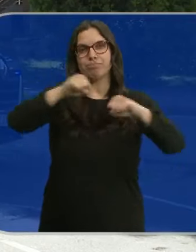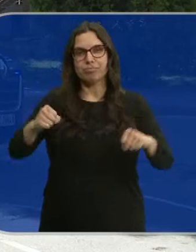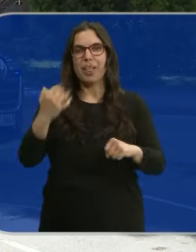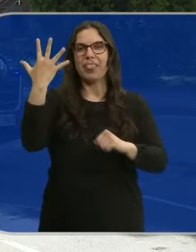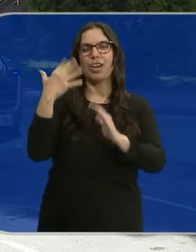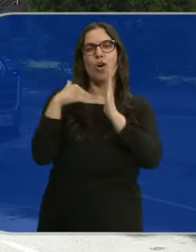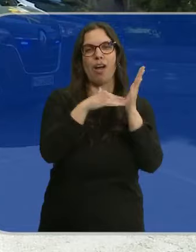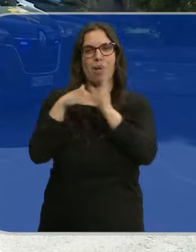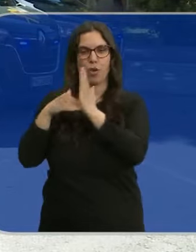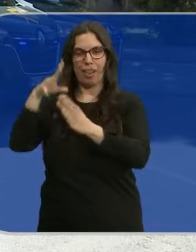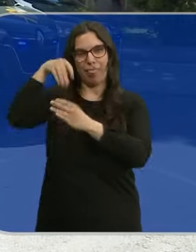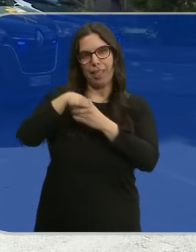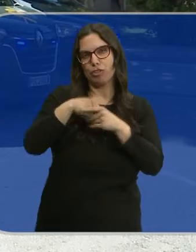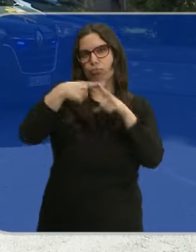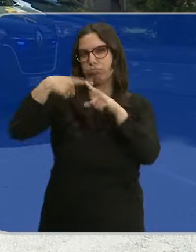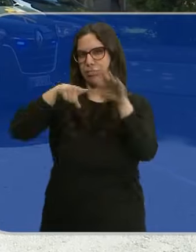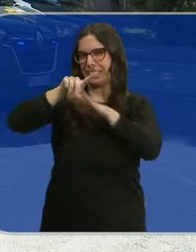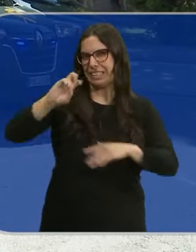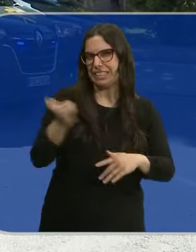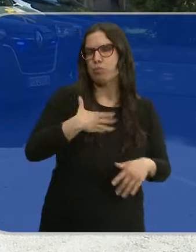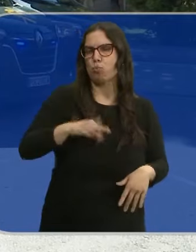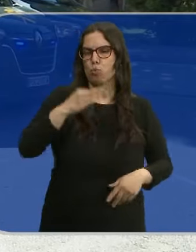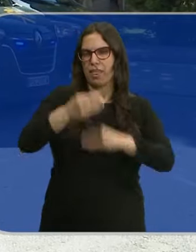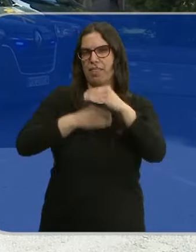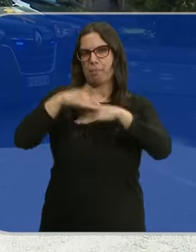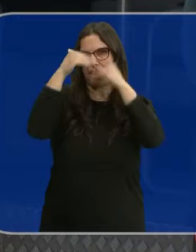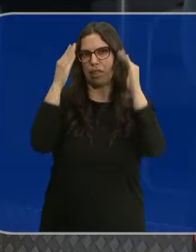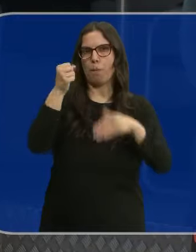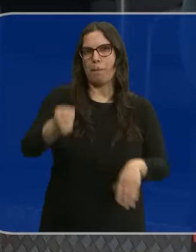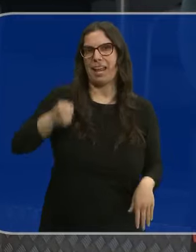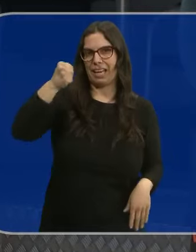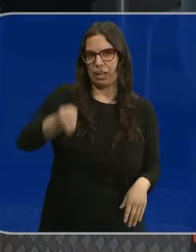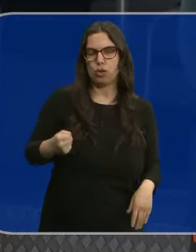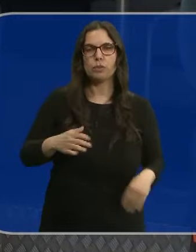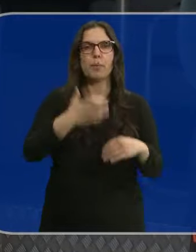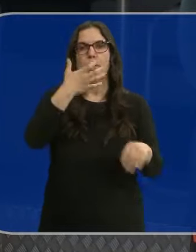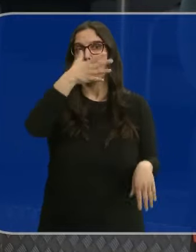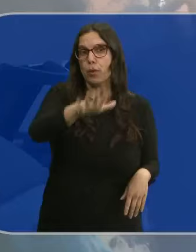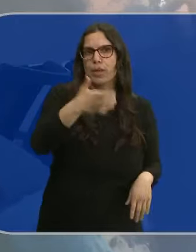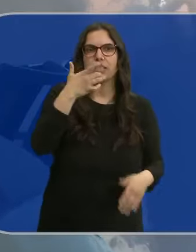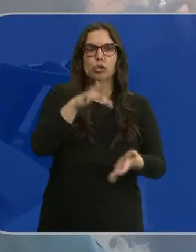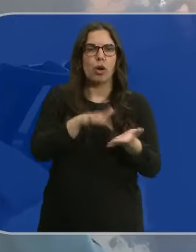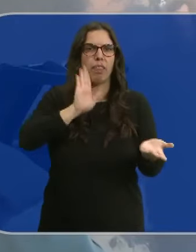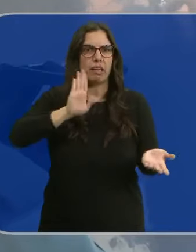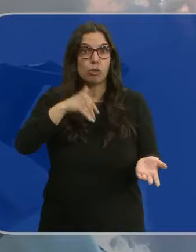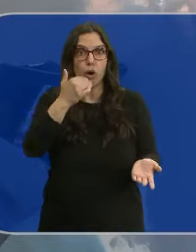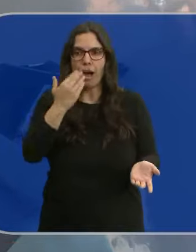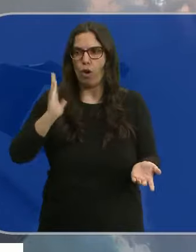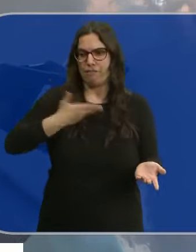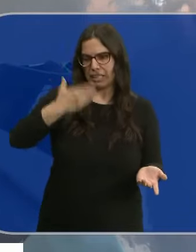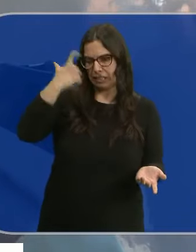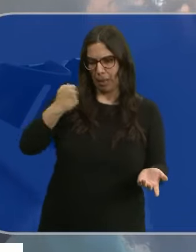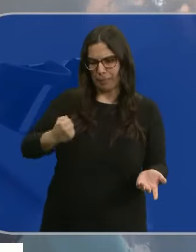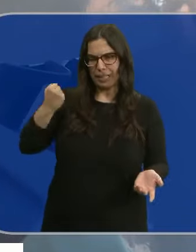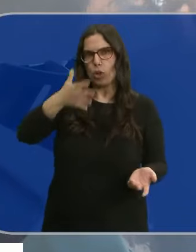estos cinco vehículos equipados para todo tipo de trámites de atención a los peregrinos. Recogida de denuncias por algún hecho delictivo que sufra cualquier